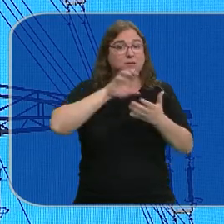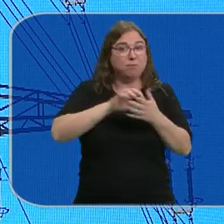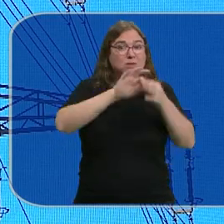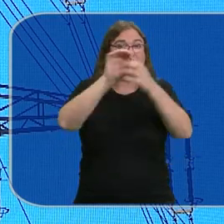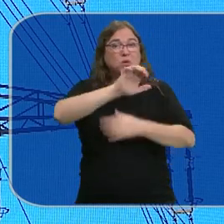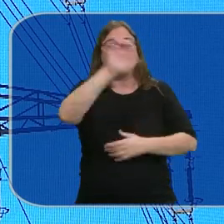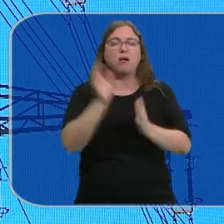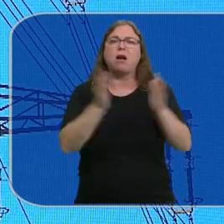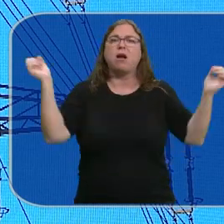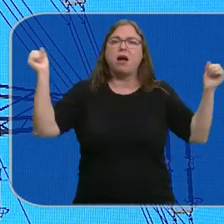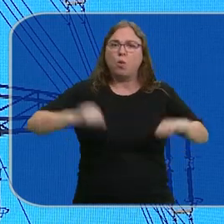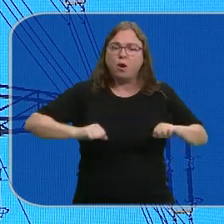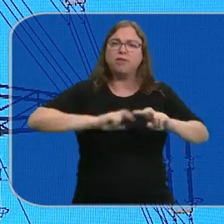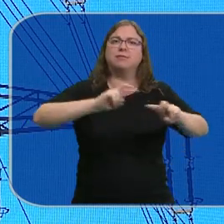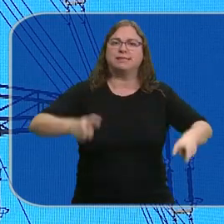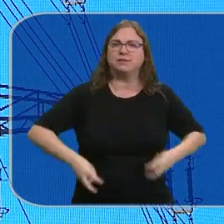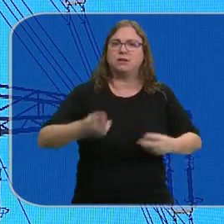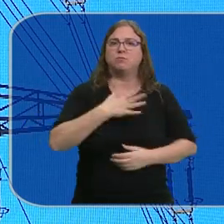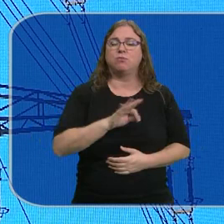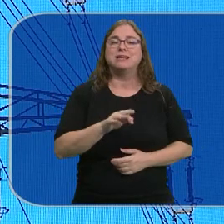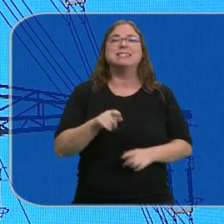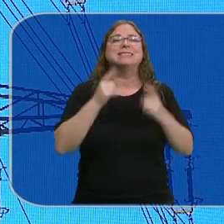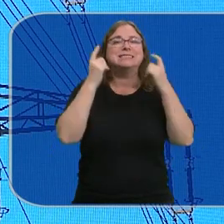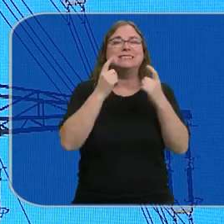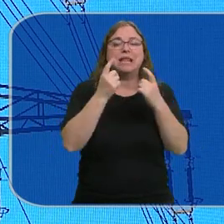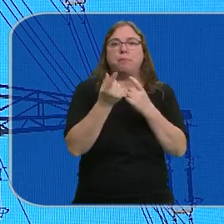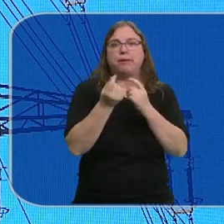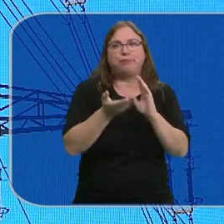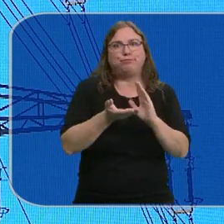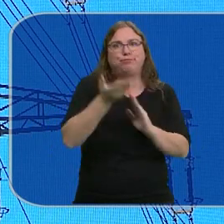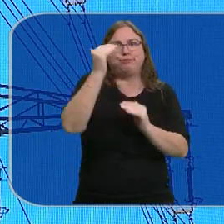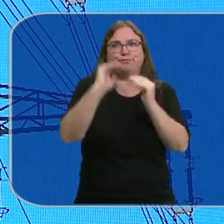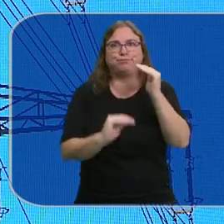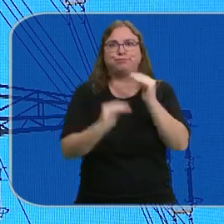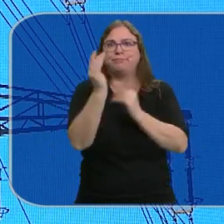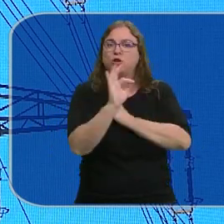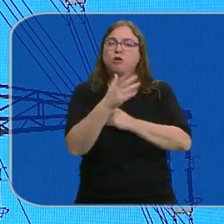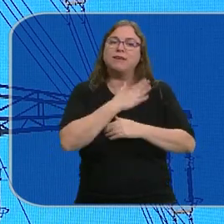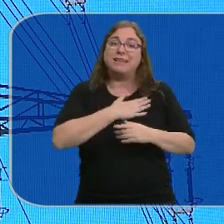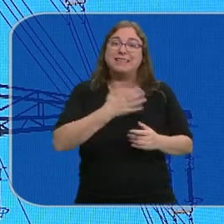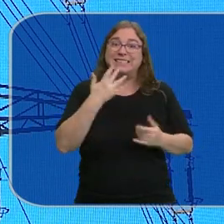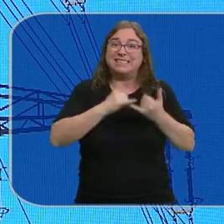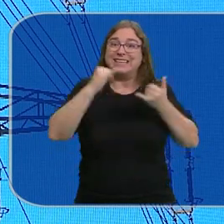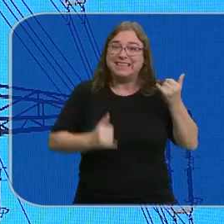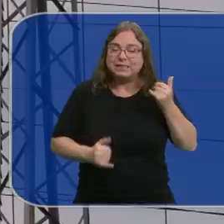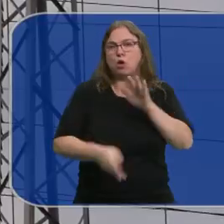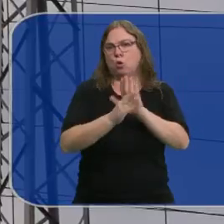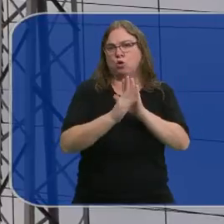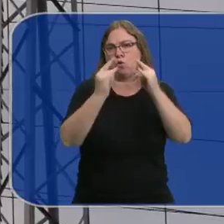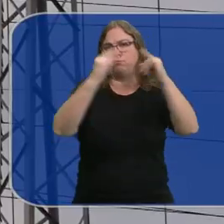acuerdo y han logrado pactar su reforma. Se busca reducir la volatilidad de los precios y garantizar el suministro en situaciones de crisis.